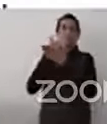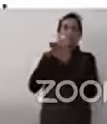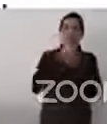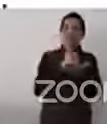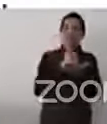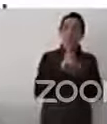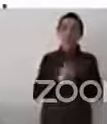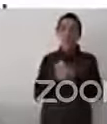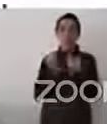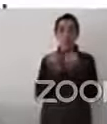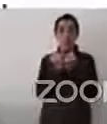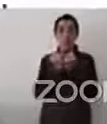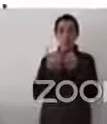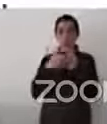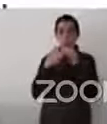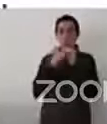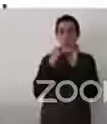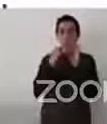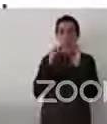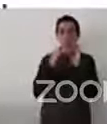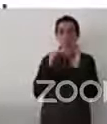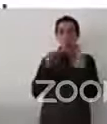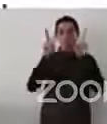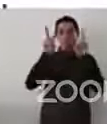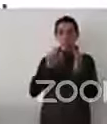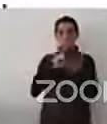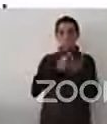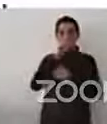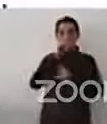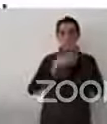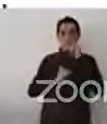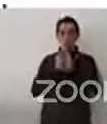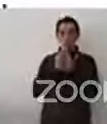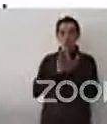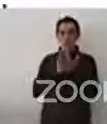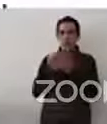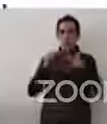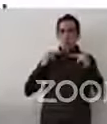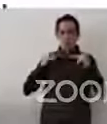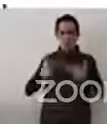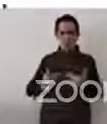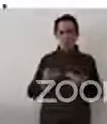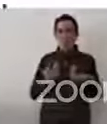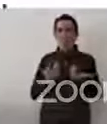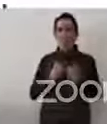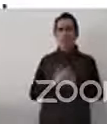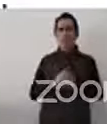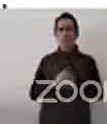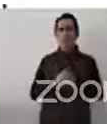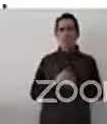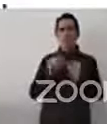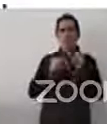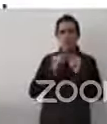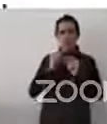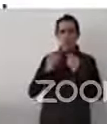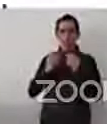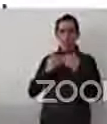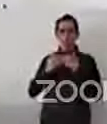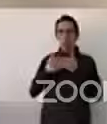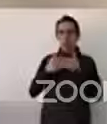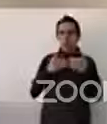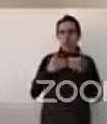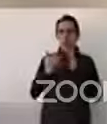que el derecho y el derecho internacional de derechos humanos en específico ha ido evolucionando y ha ido